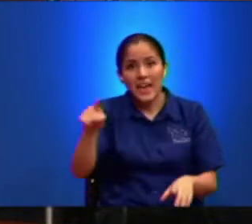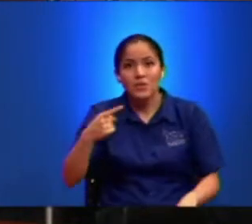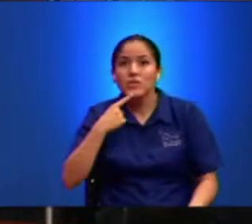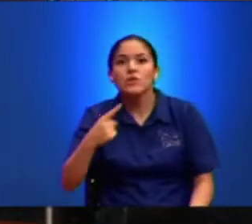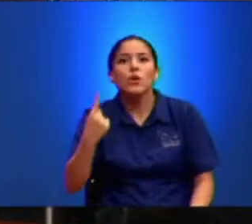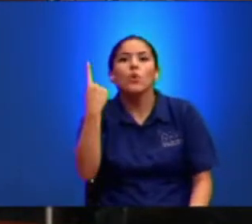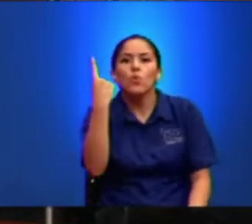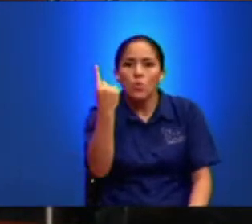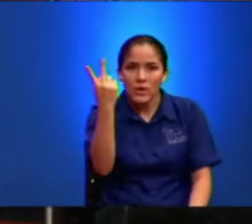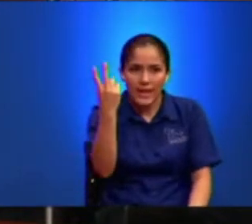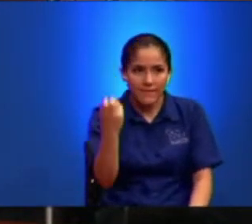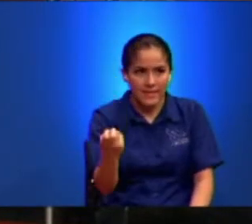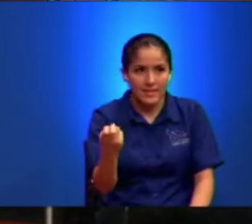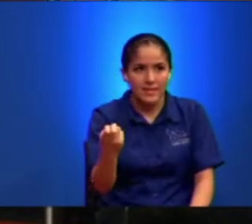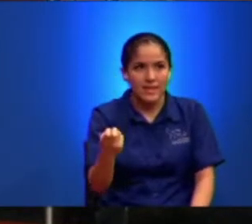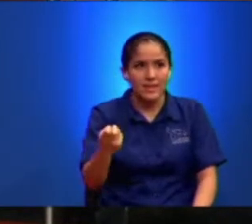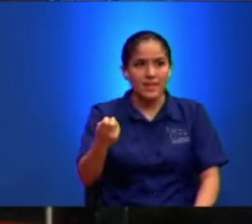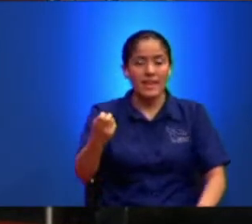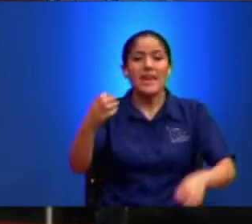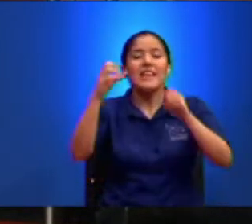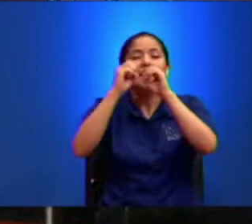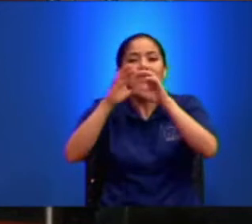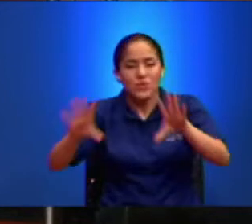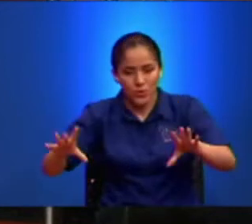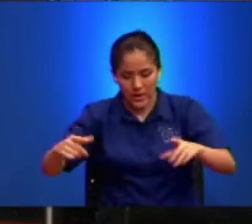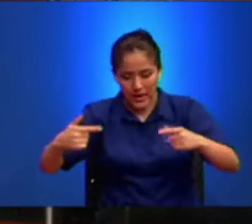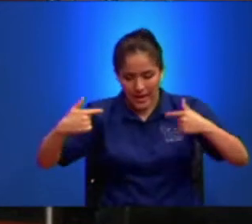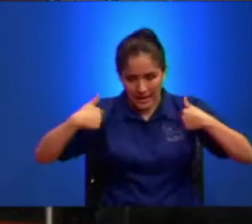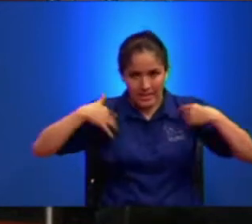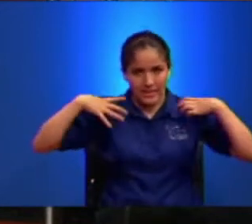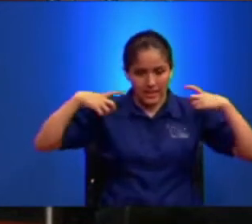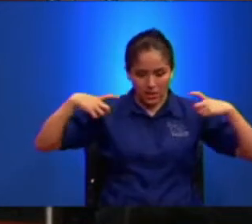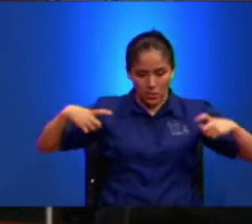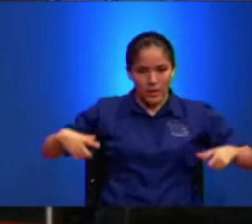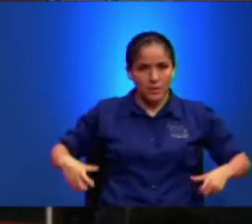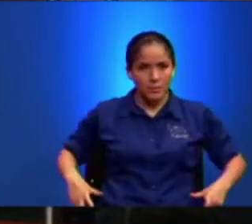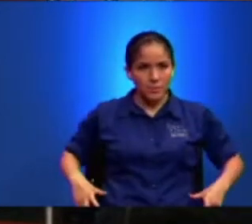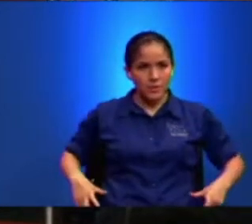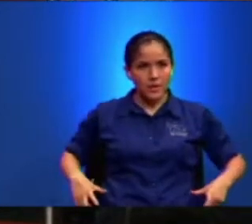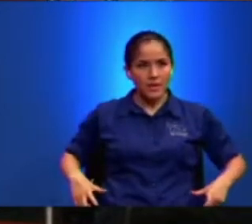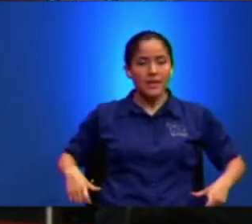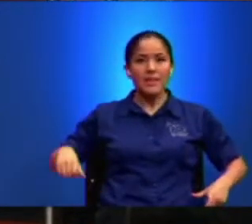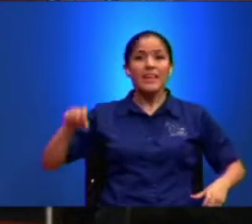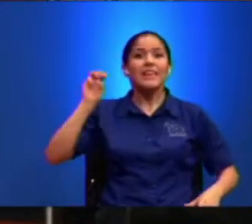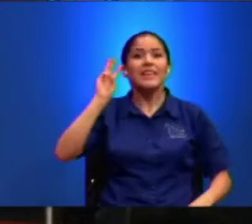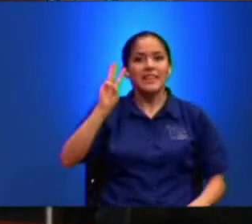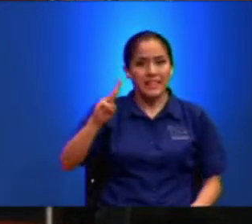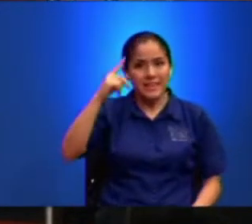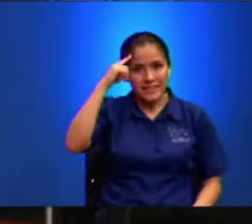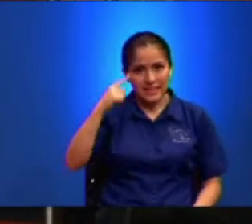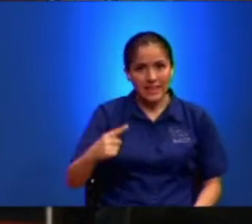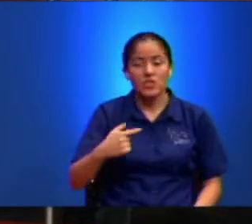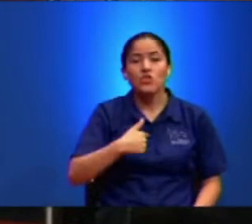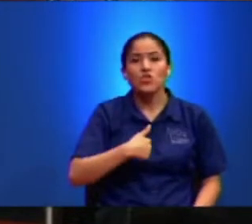Una Oportunidad Destruyan Este Cuerpo Este Templo Y En Tres Días Lo Reconstruyó Y Dice En El